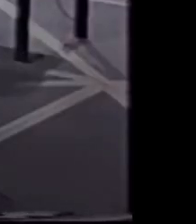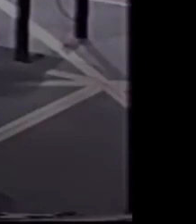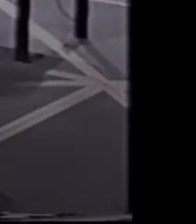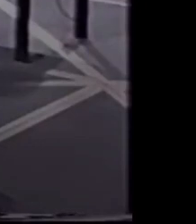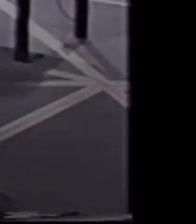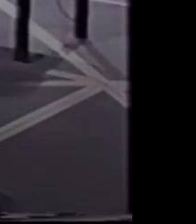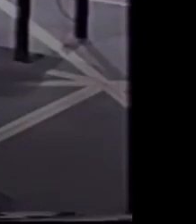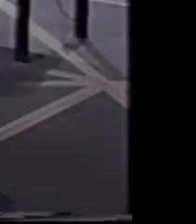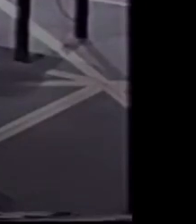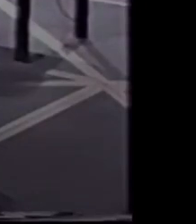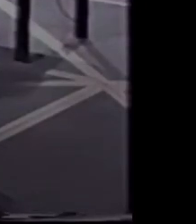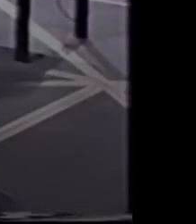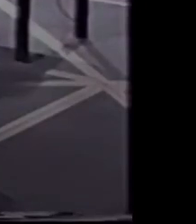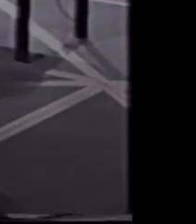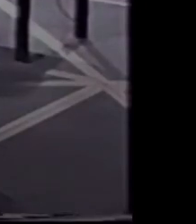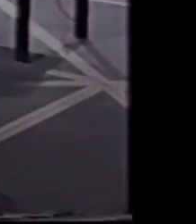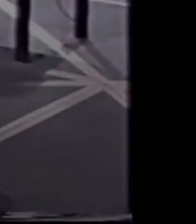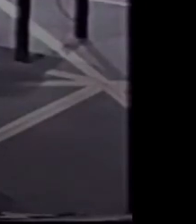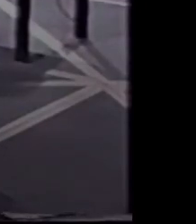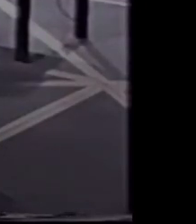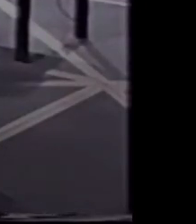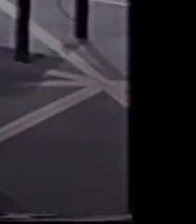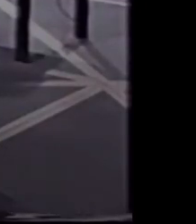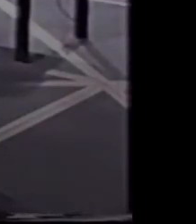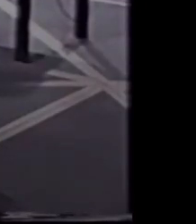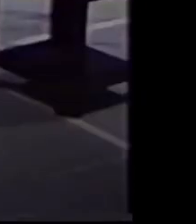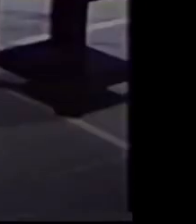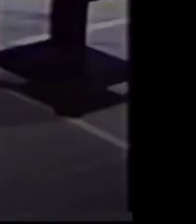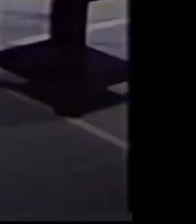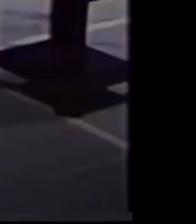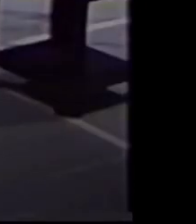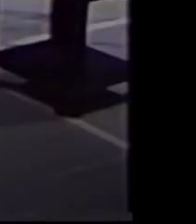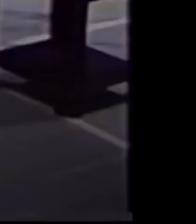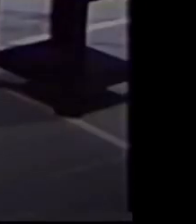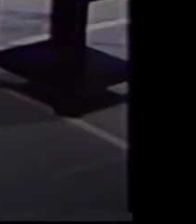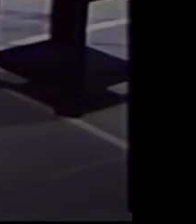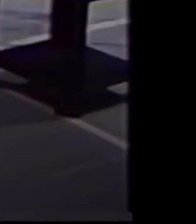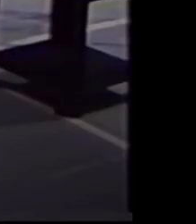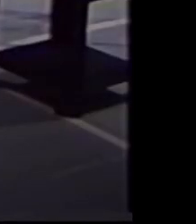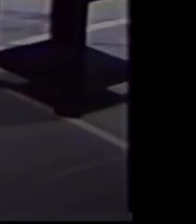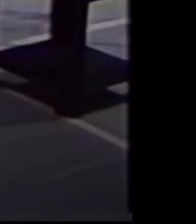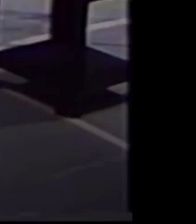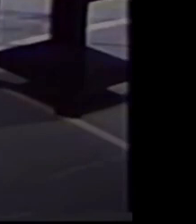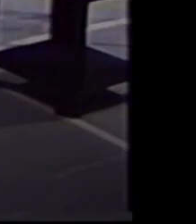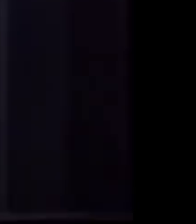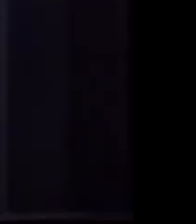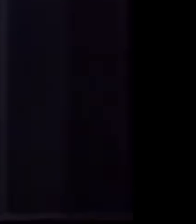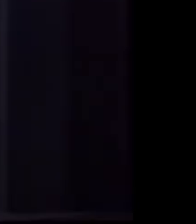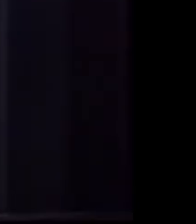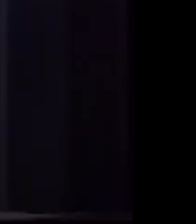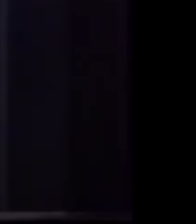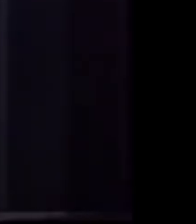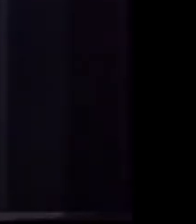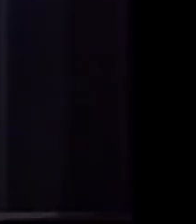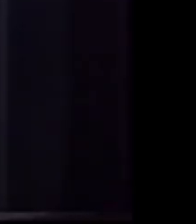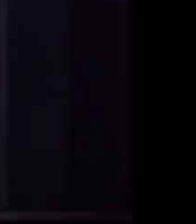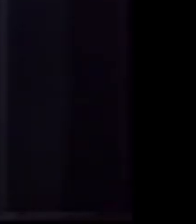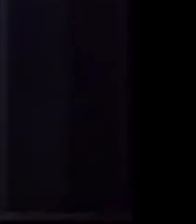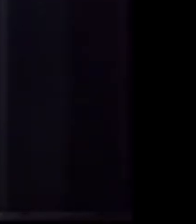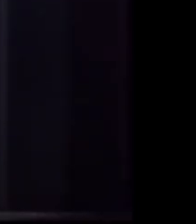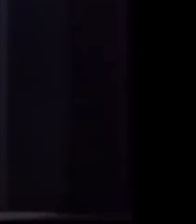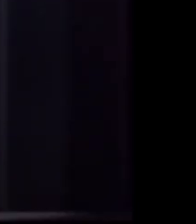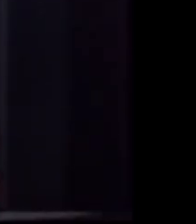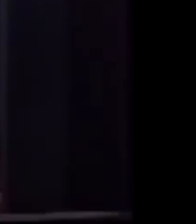partido, vieja gloria de nuestro partido y joven por lo que trabaja, cuando estaba siendo sometido a tortura, le dijeron, ¿usted qué quiere?